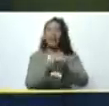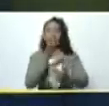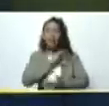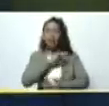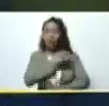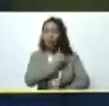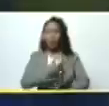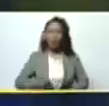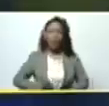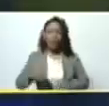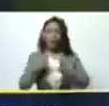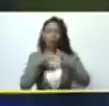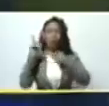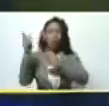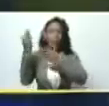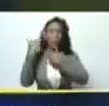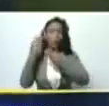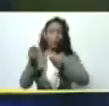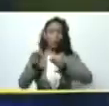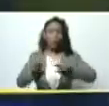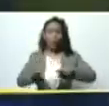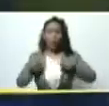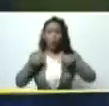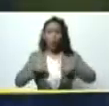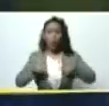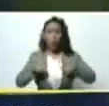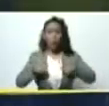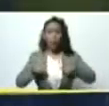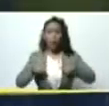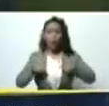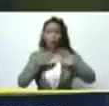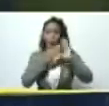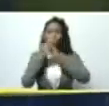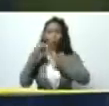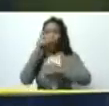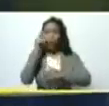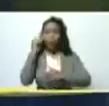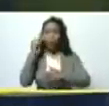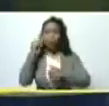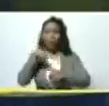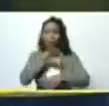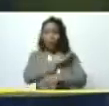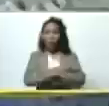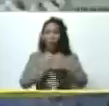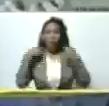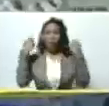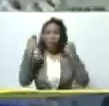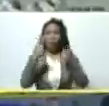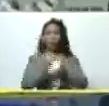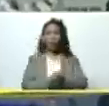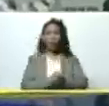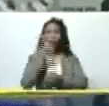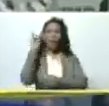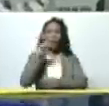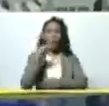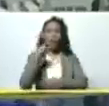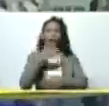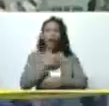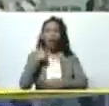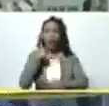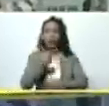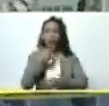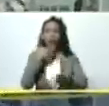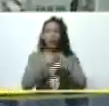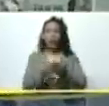presidente por todo este apoyo que nos está brindando a los comuneros del poder popular también le damos la gracia a